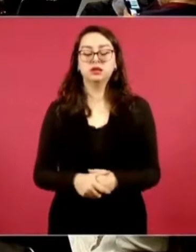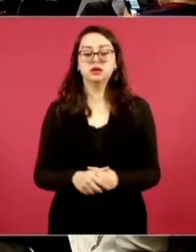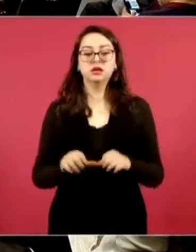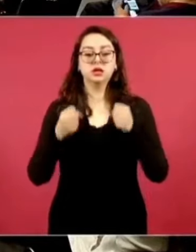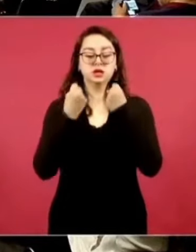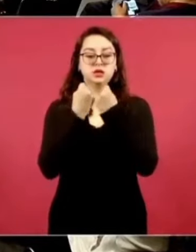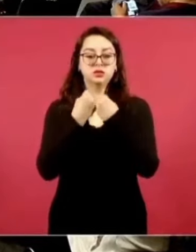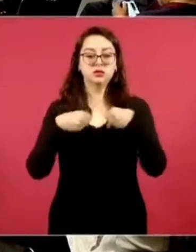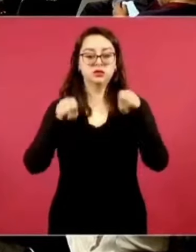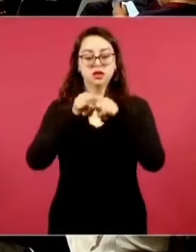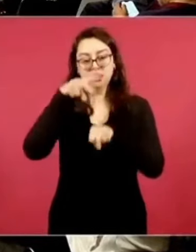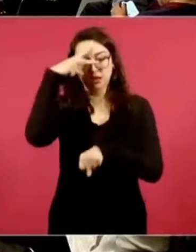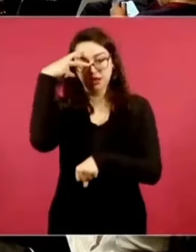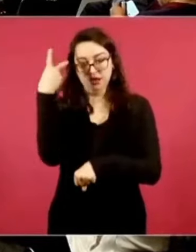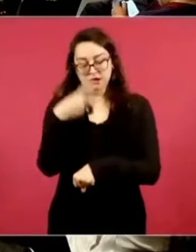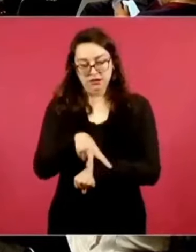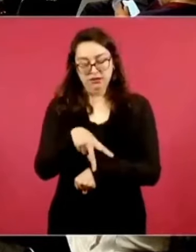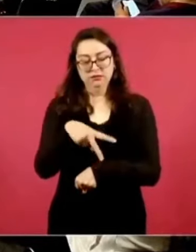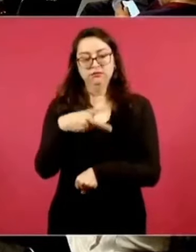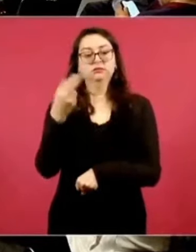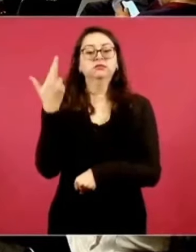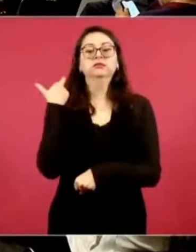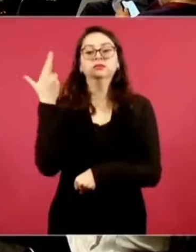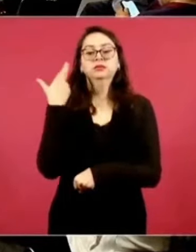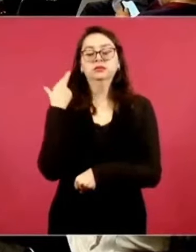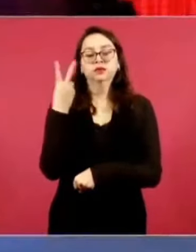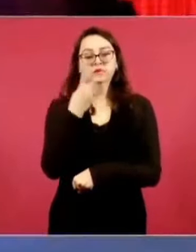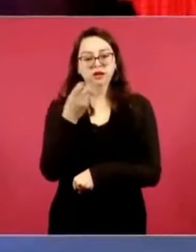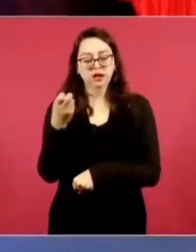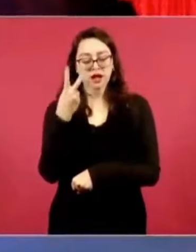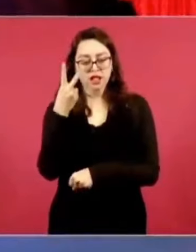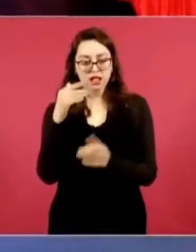Mexicana de Radio, doscientos dos millones.